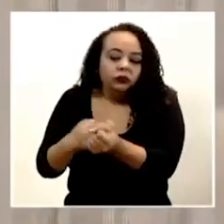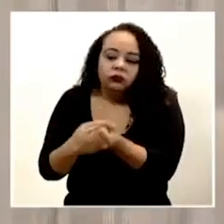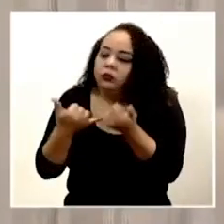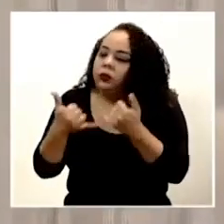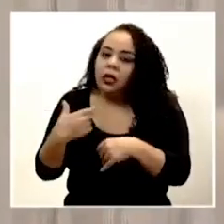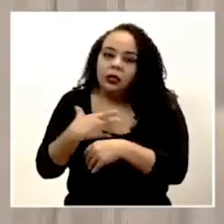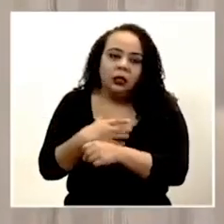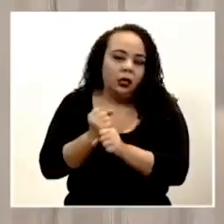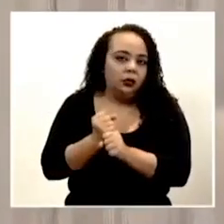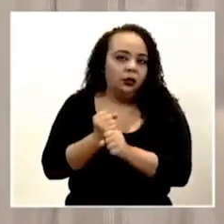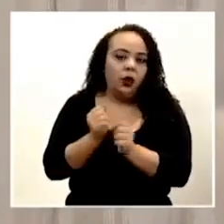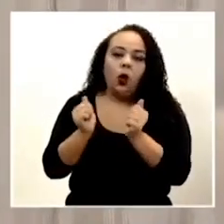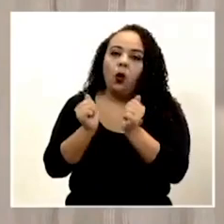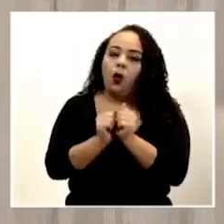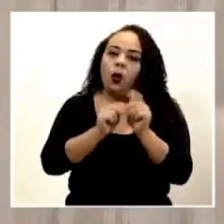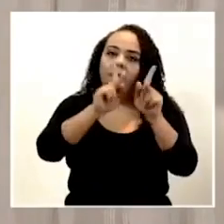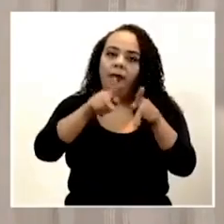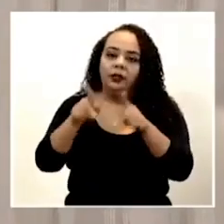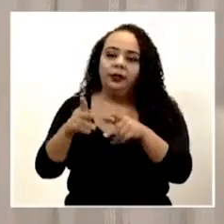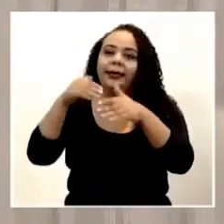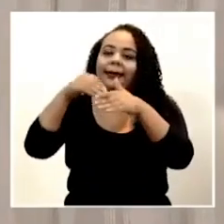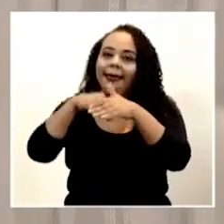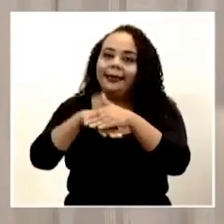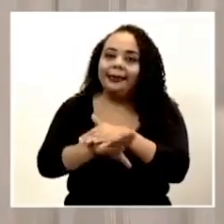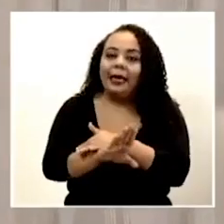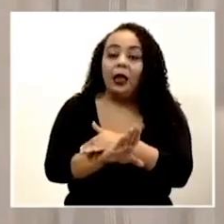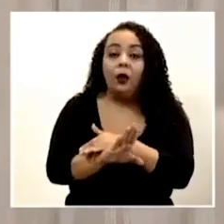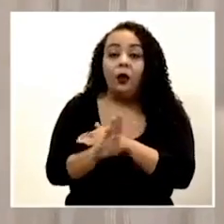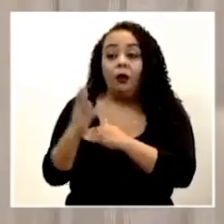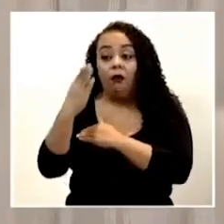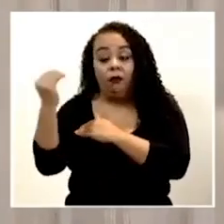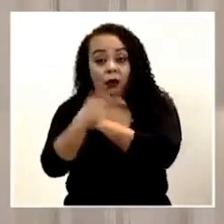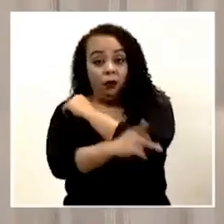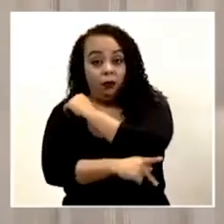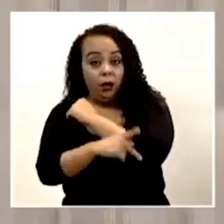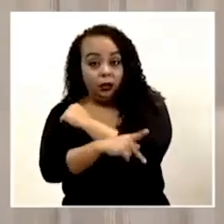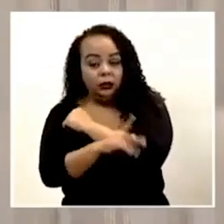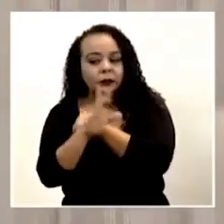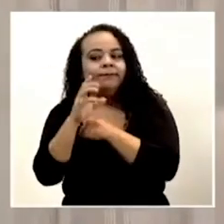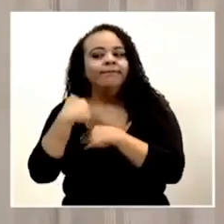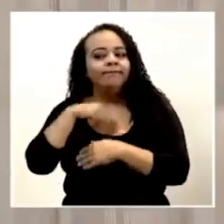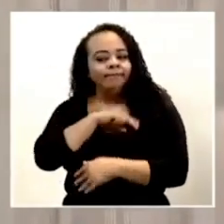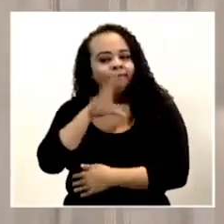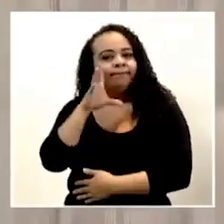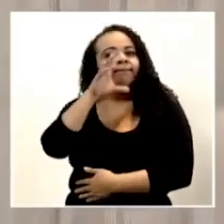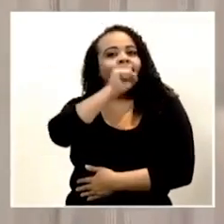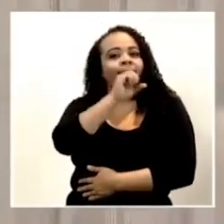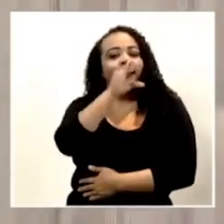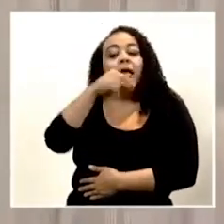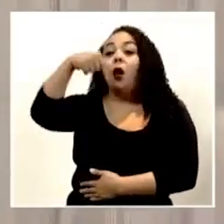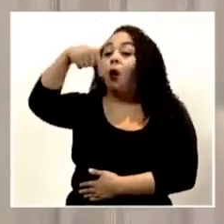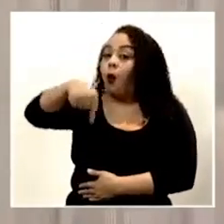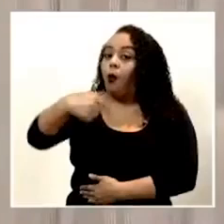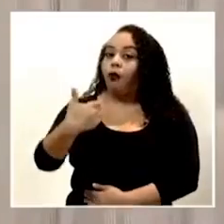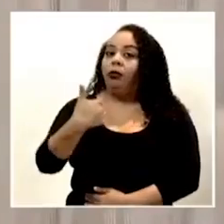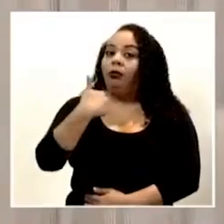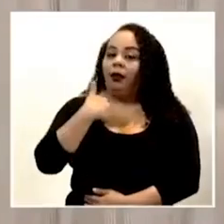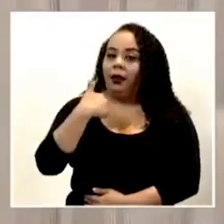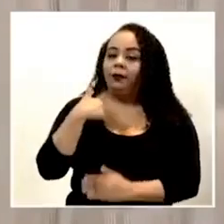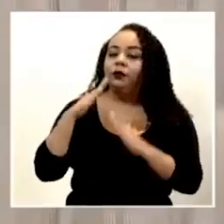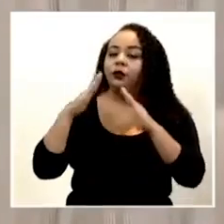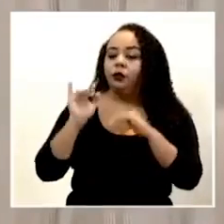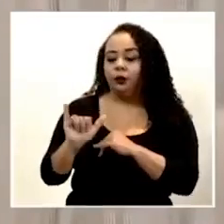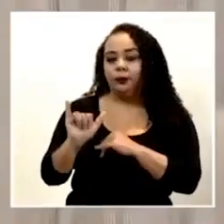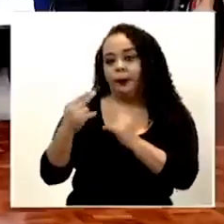se ha hecho con personas que han ingresado del exterior, que, que han sido identificados y que hoy tenemos en un